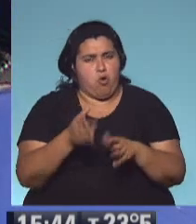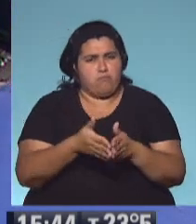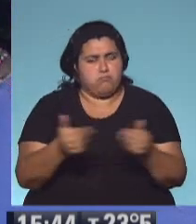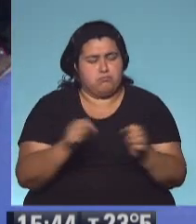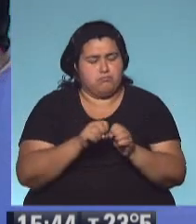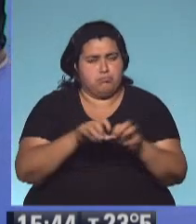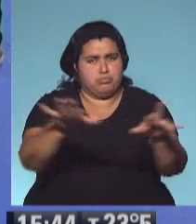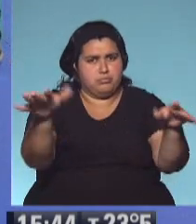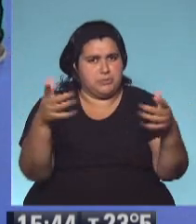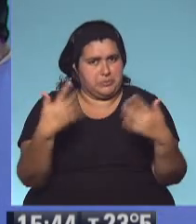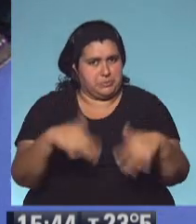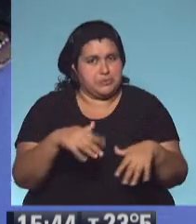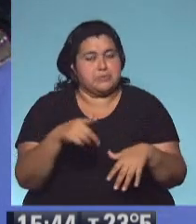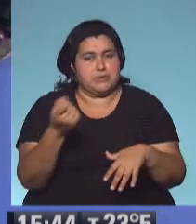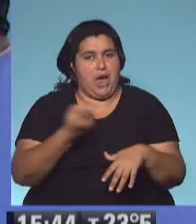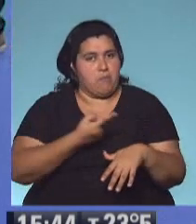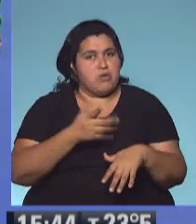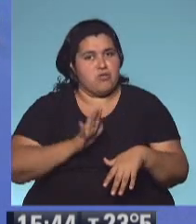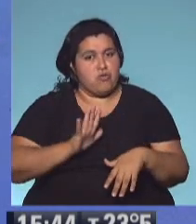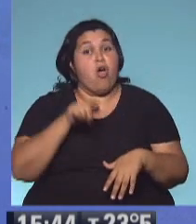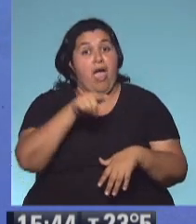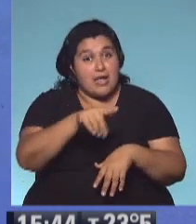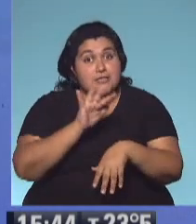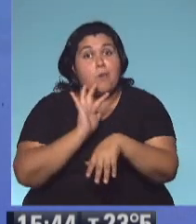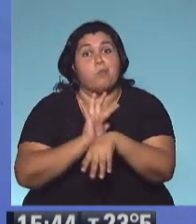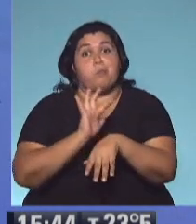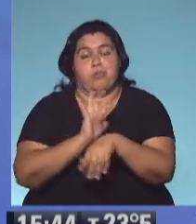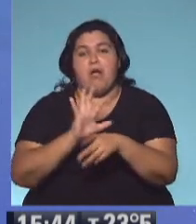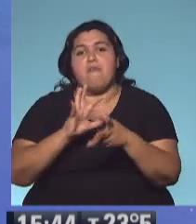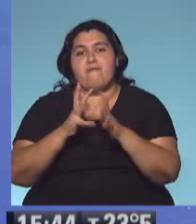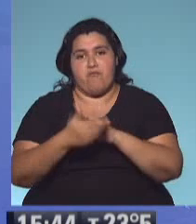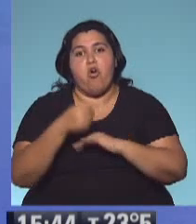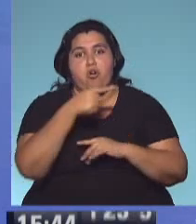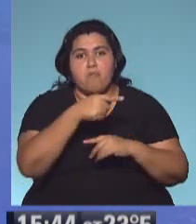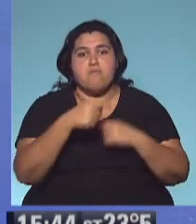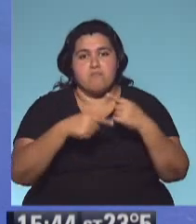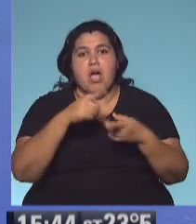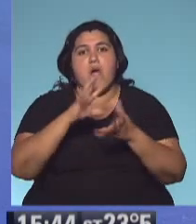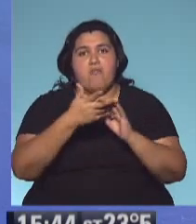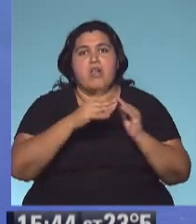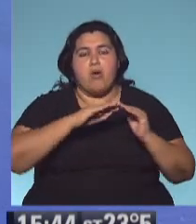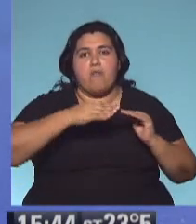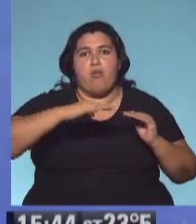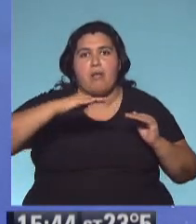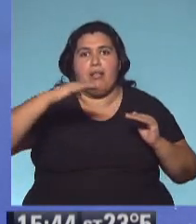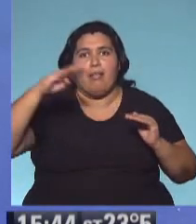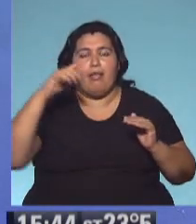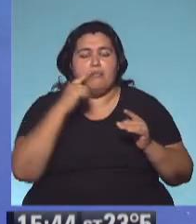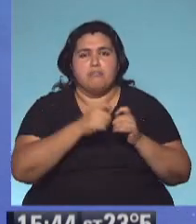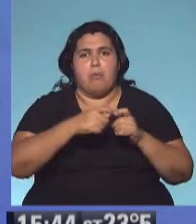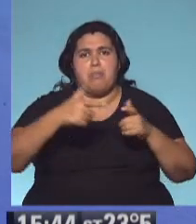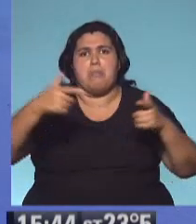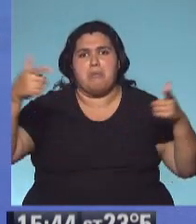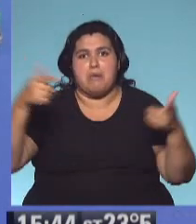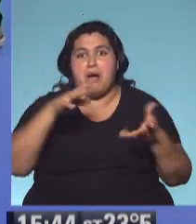rápido esto se expanda de esta manera. Esto es lo que significa entender lo que es la progresión climática. Las curvas crecen muy rápidamente. Entonces,